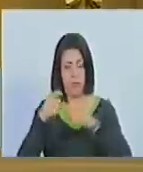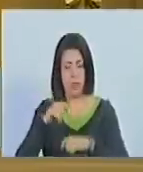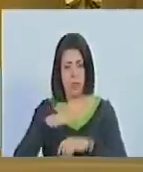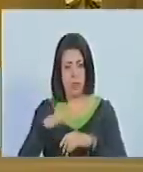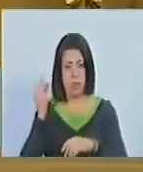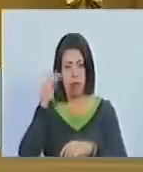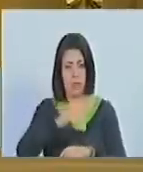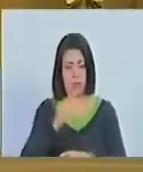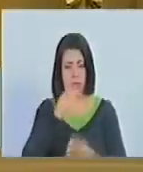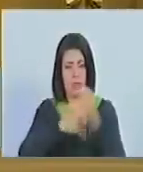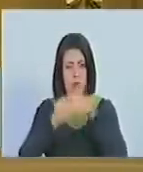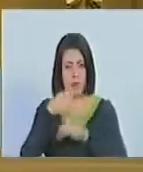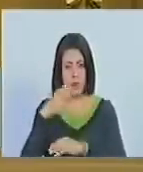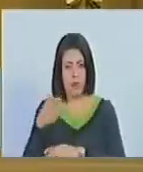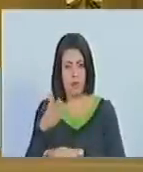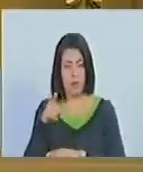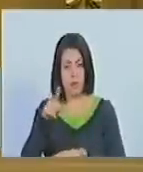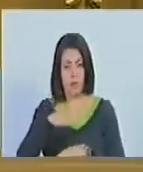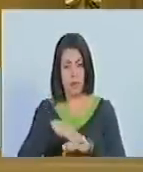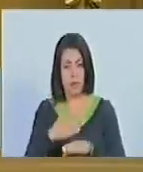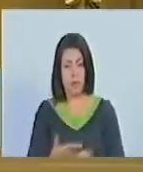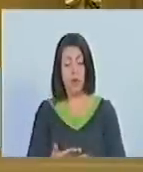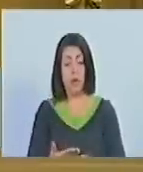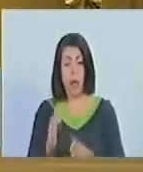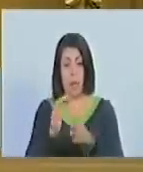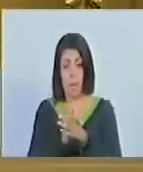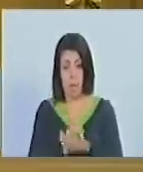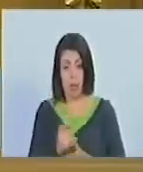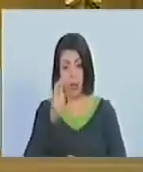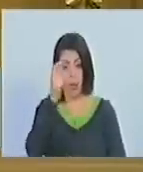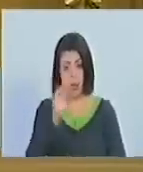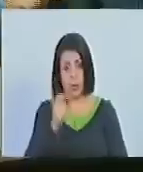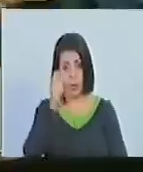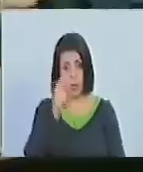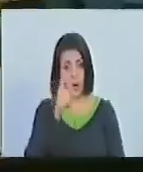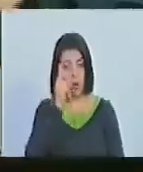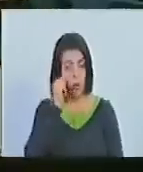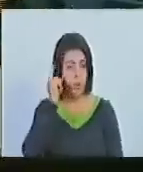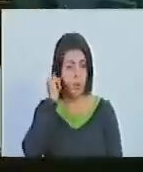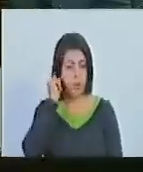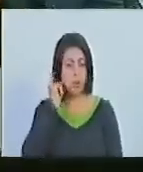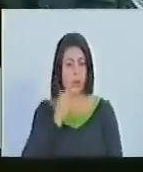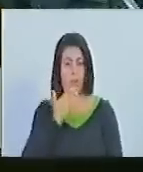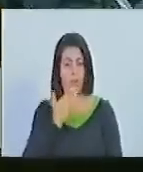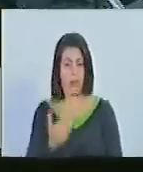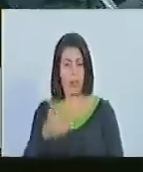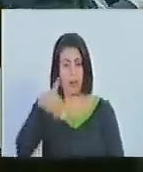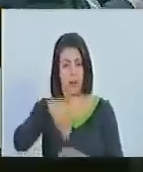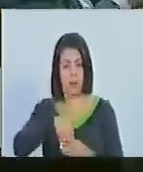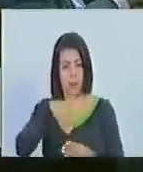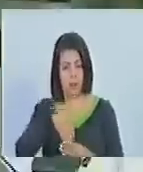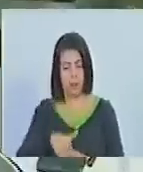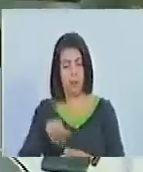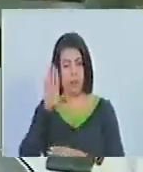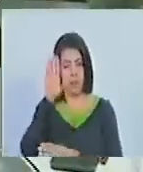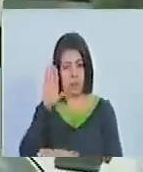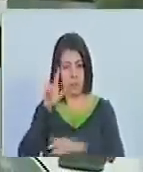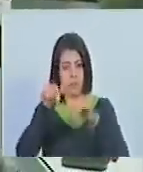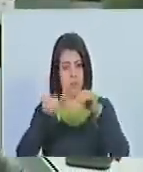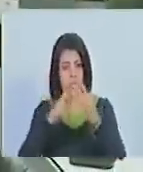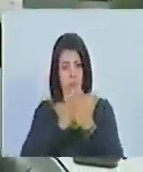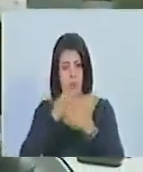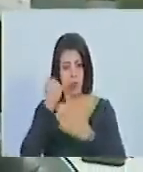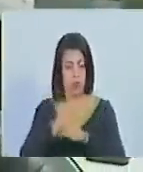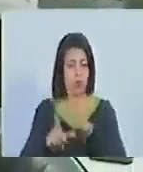más alimentos que petróleo compañeros diputados y diputadas pido que voten positivamente por este